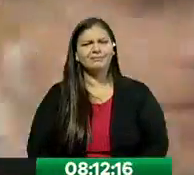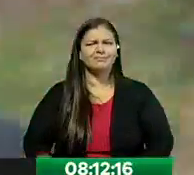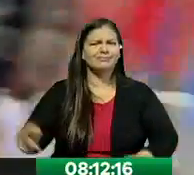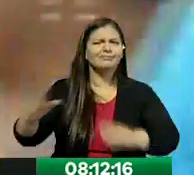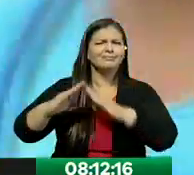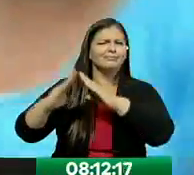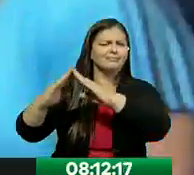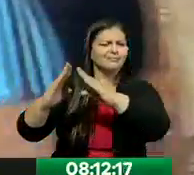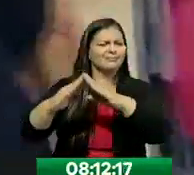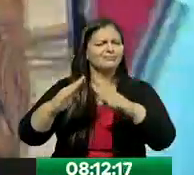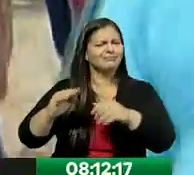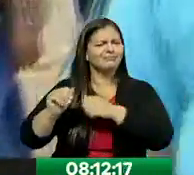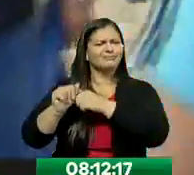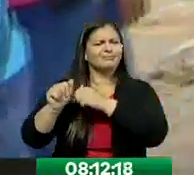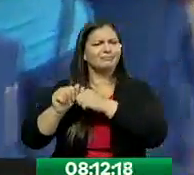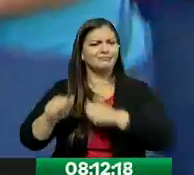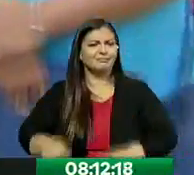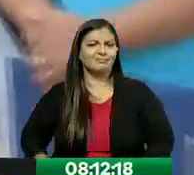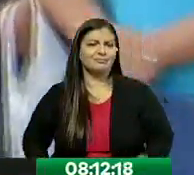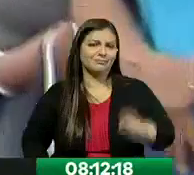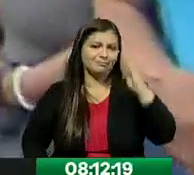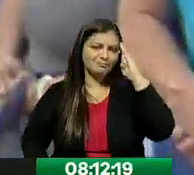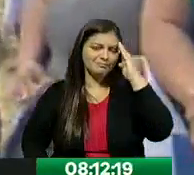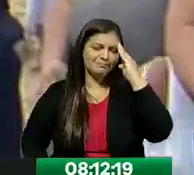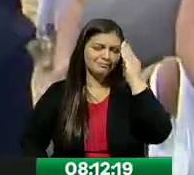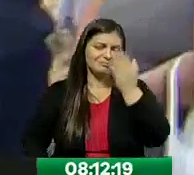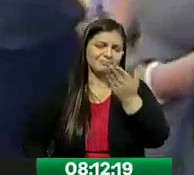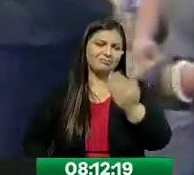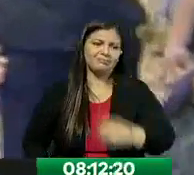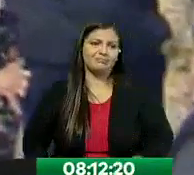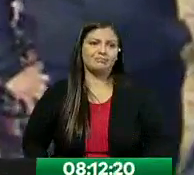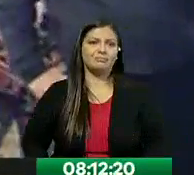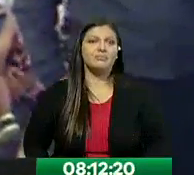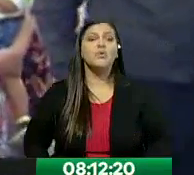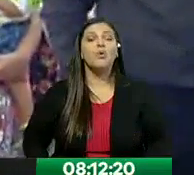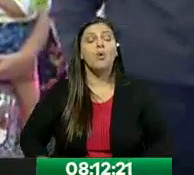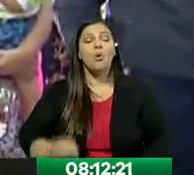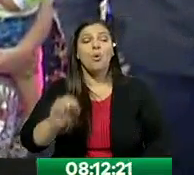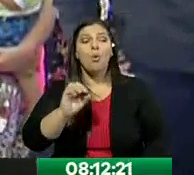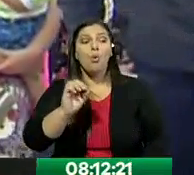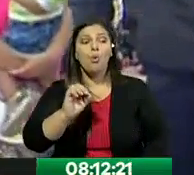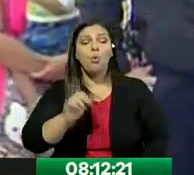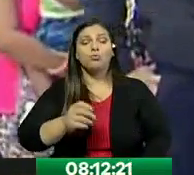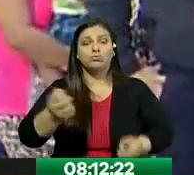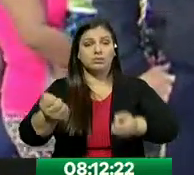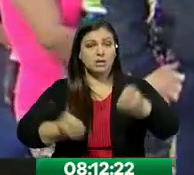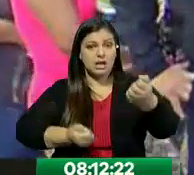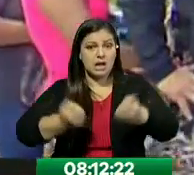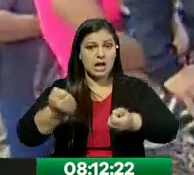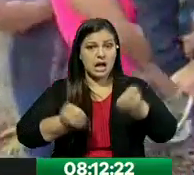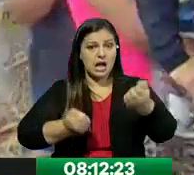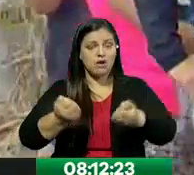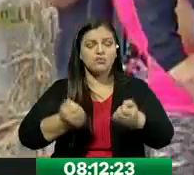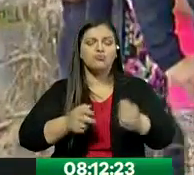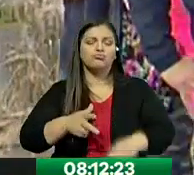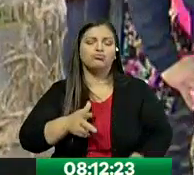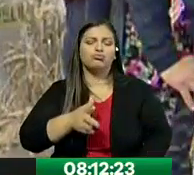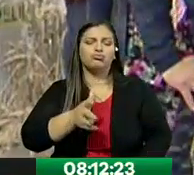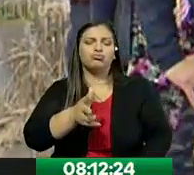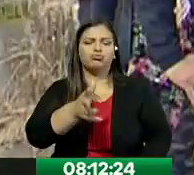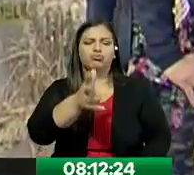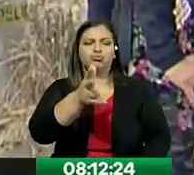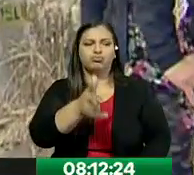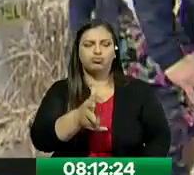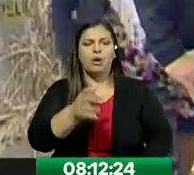antes de tiempo o después que pasa el basurero. Hay carros también que vienen y dejan la basura botada. Entonces, ya